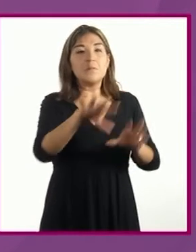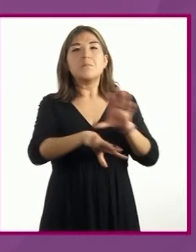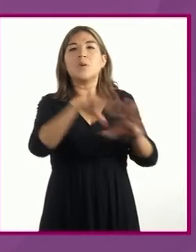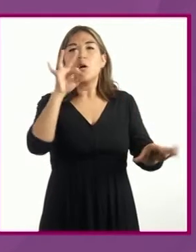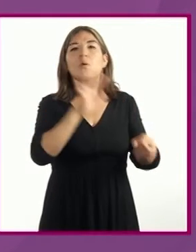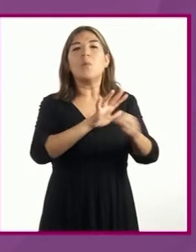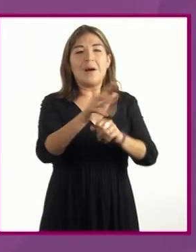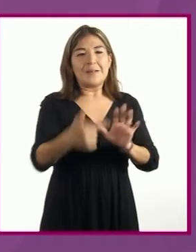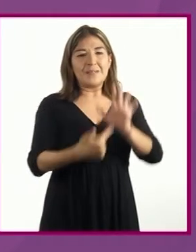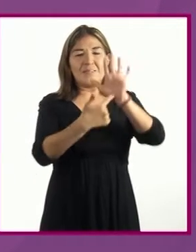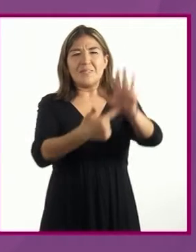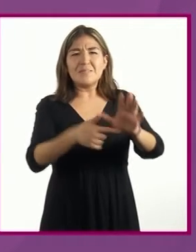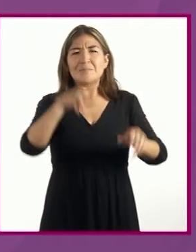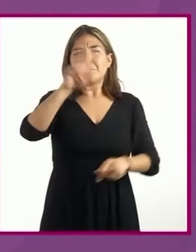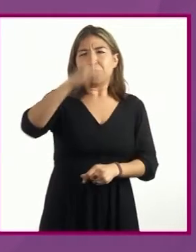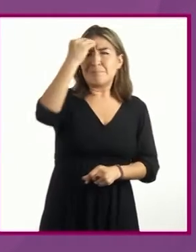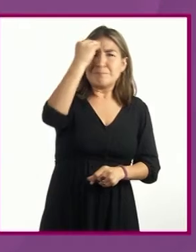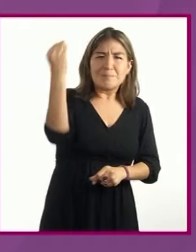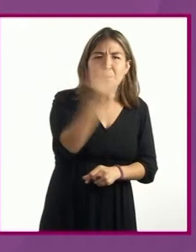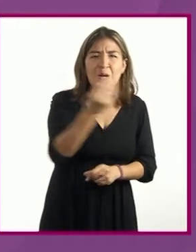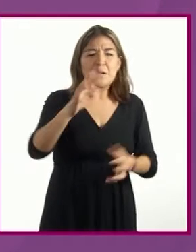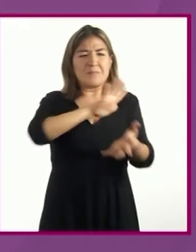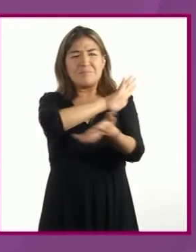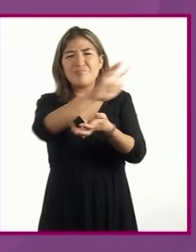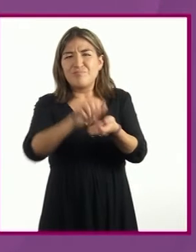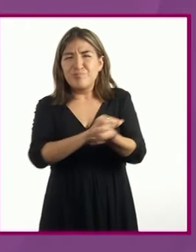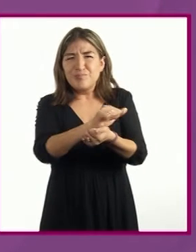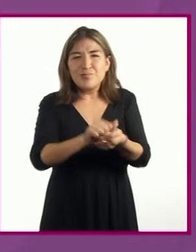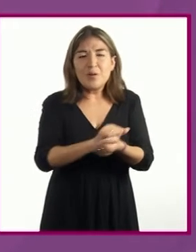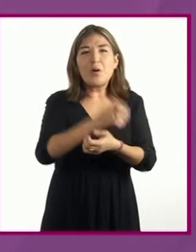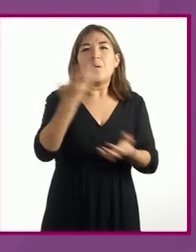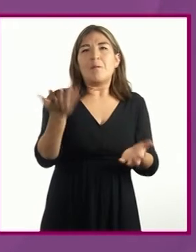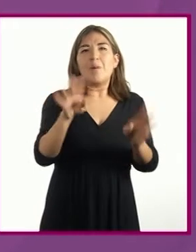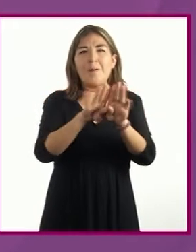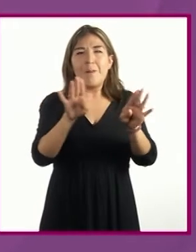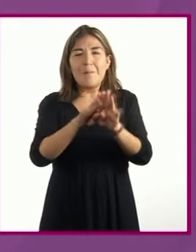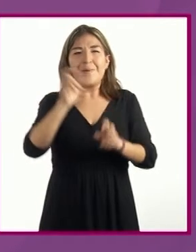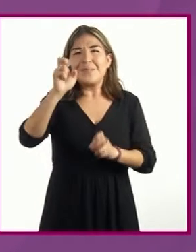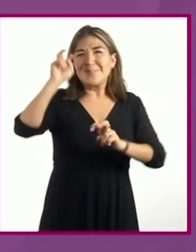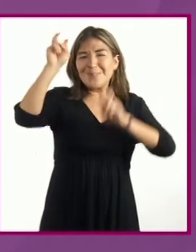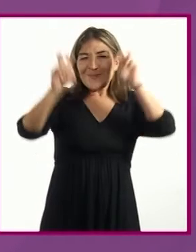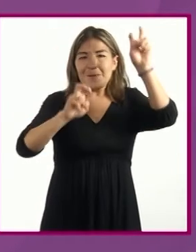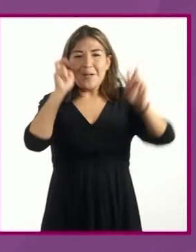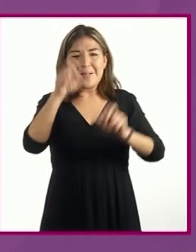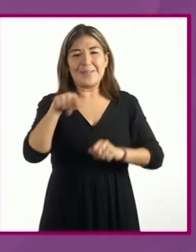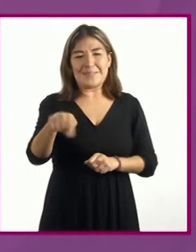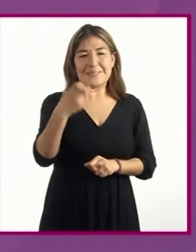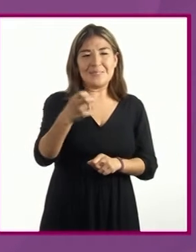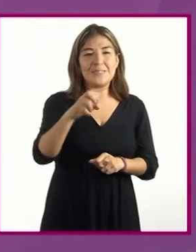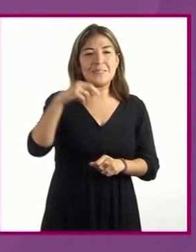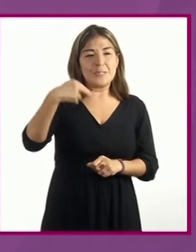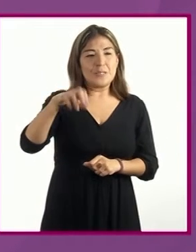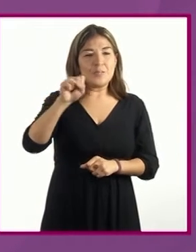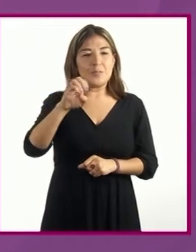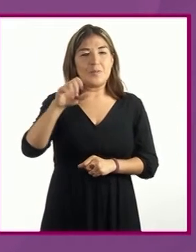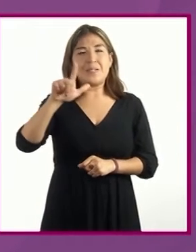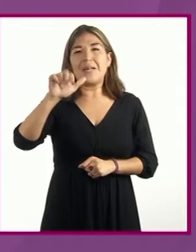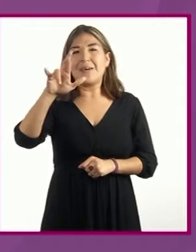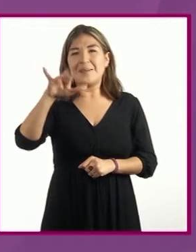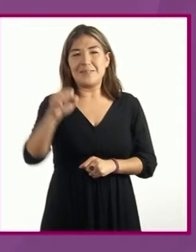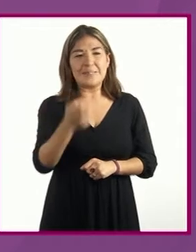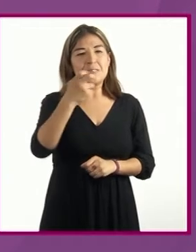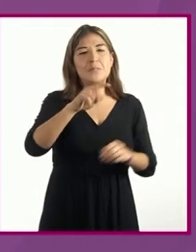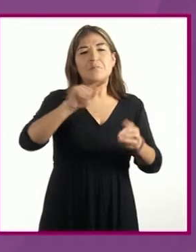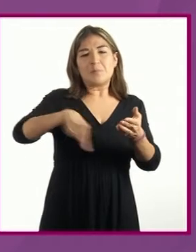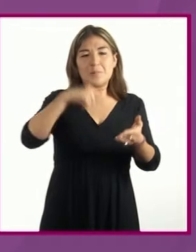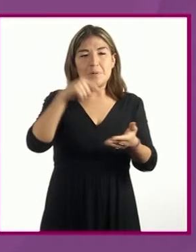mostrar espacios caóticos, de destrozos o fantásticos, como en Solaris, o la inmensidad